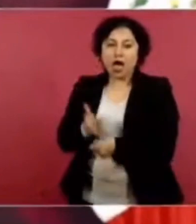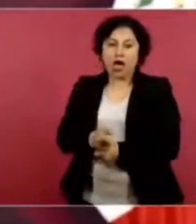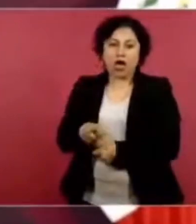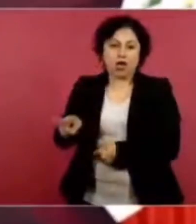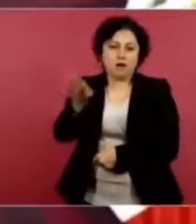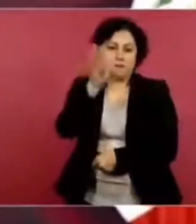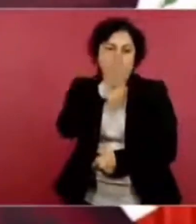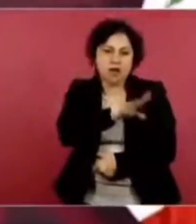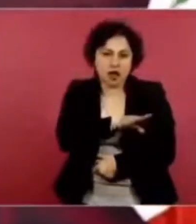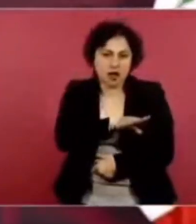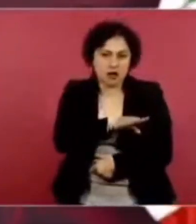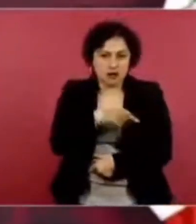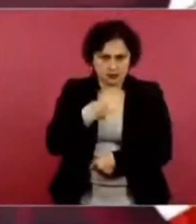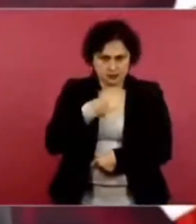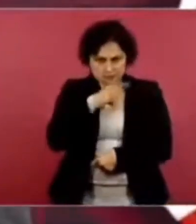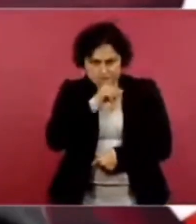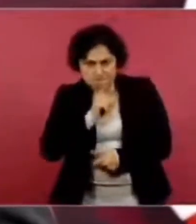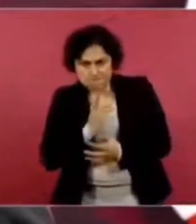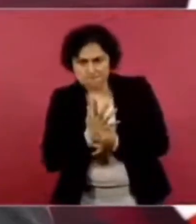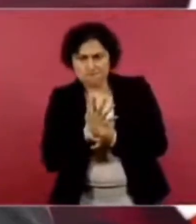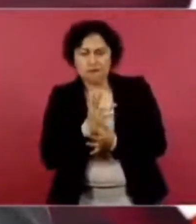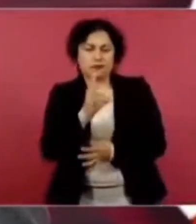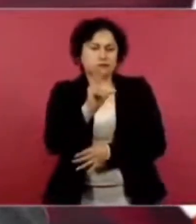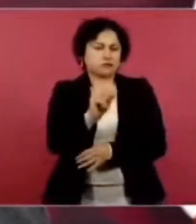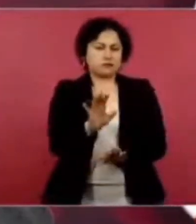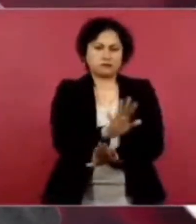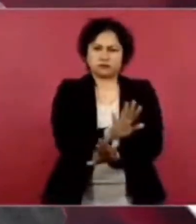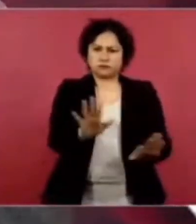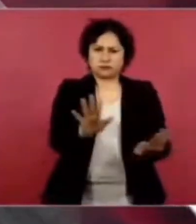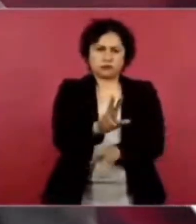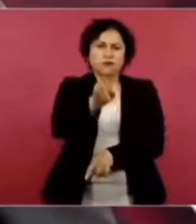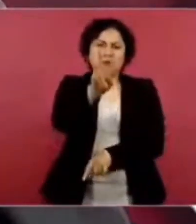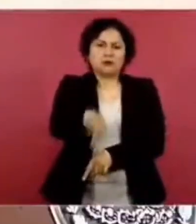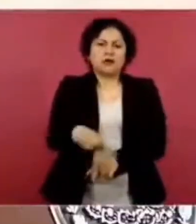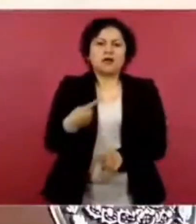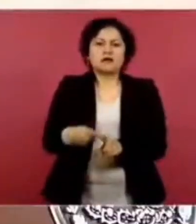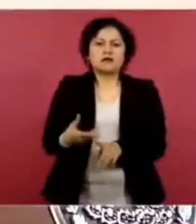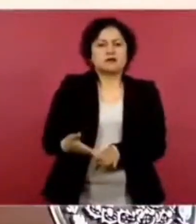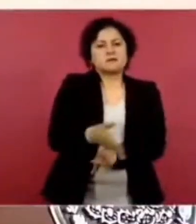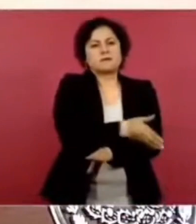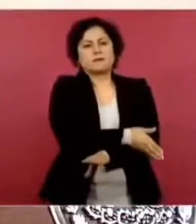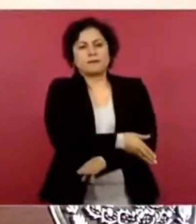Quien convocó, entre otros, fue este señor Naranjo,